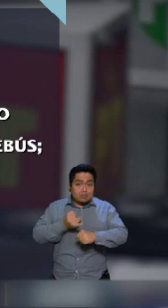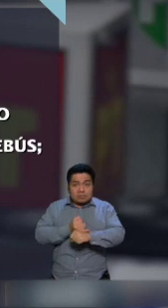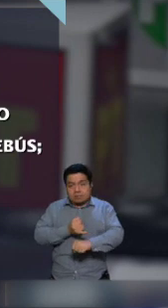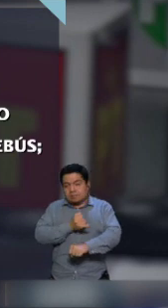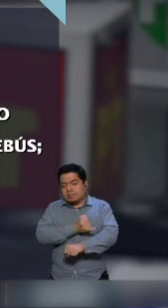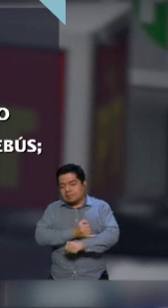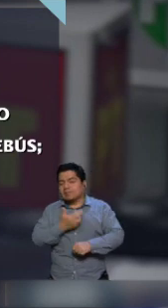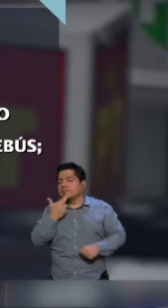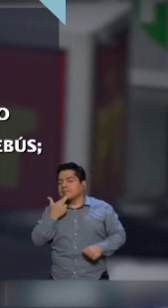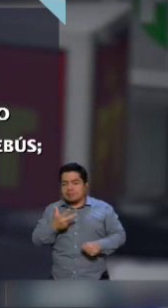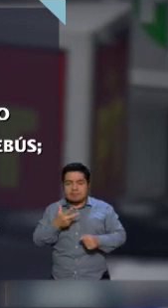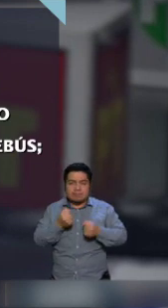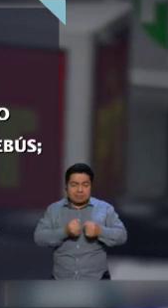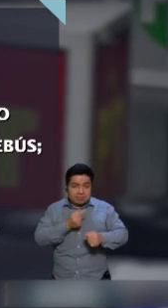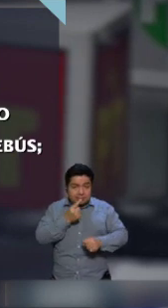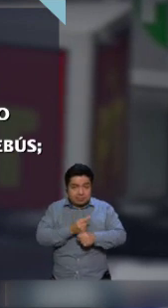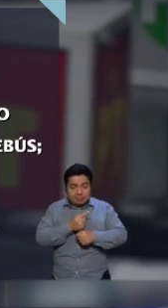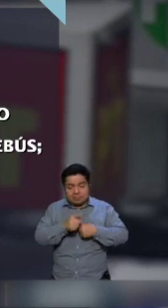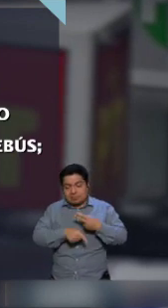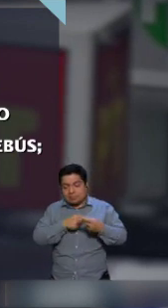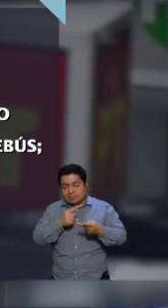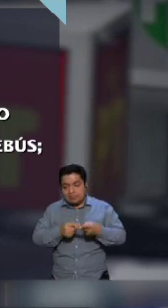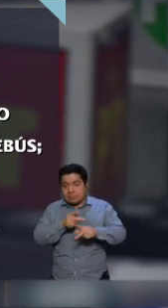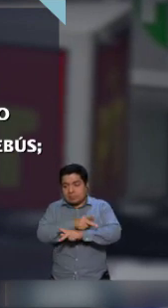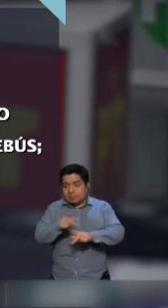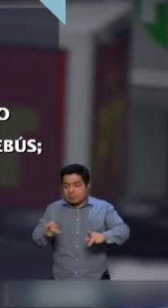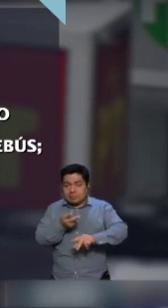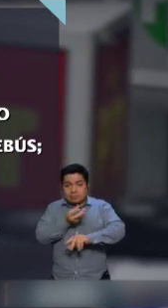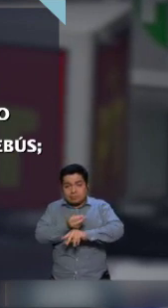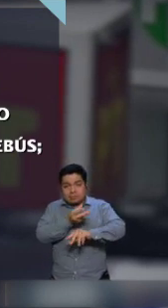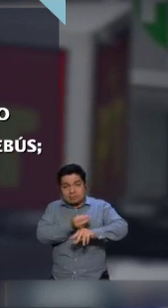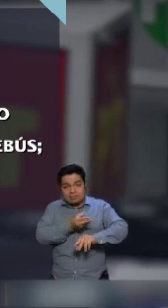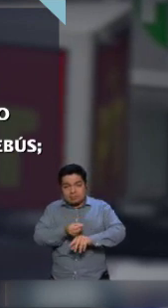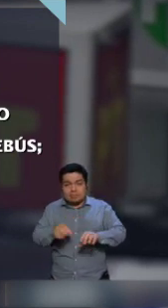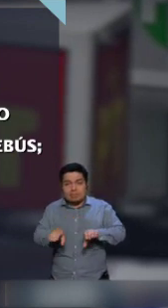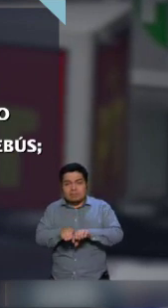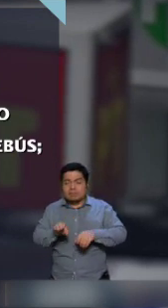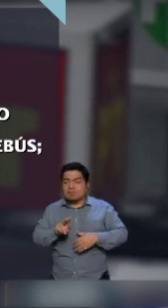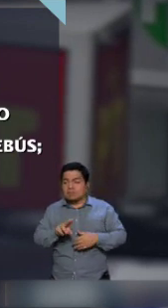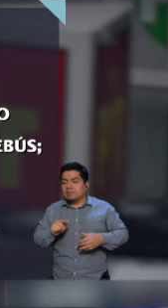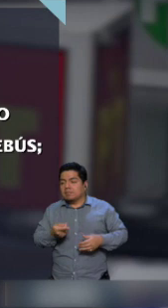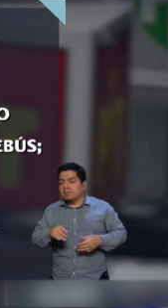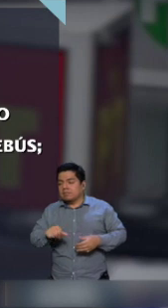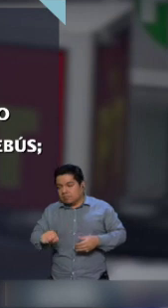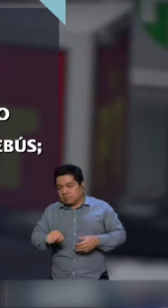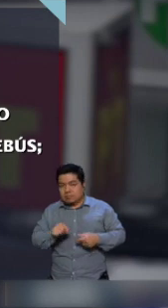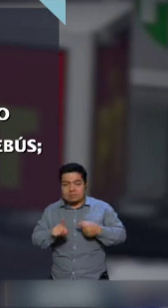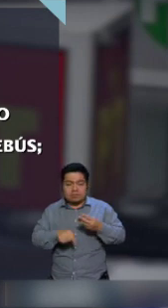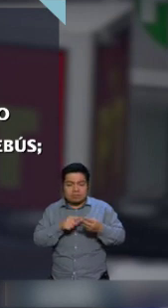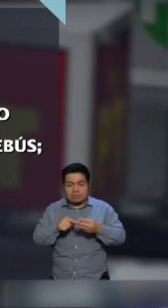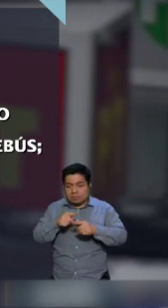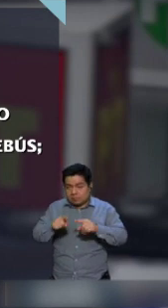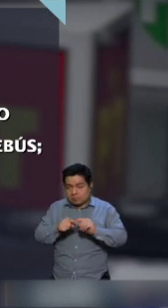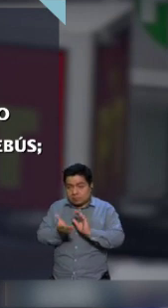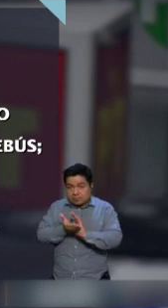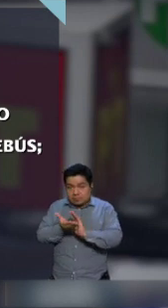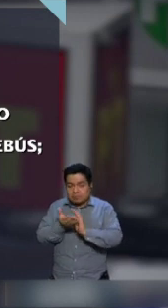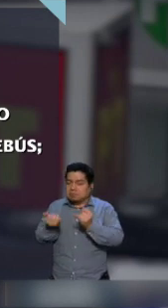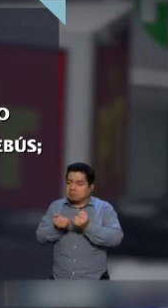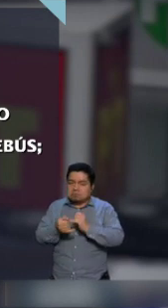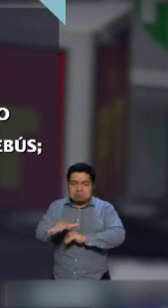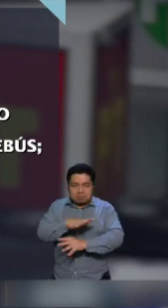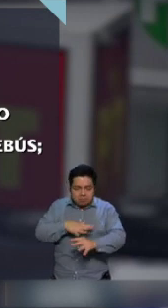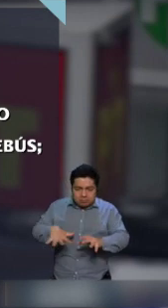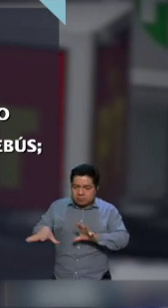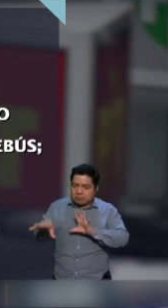para la mejora en la seguridad o la recuperación del espacio público a través de las utopías. Indicó que buscará replicar estas obras en toda la capital,